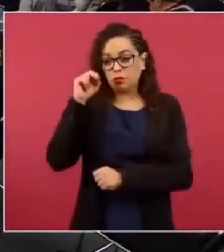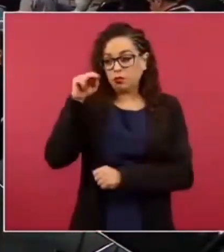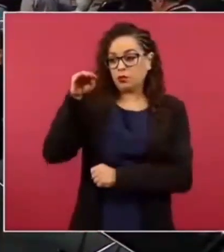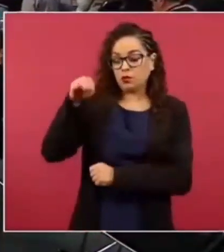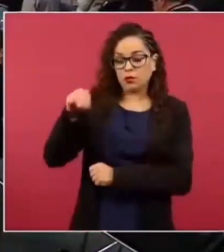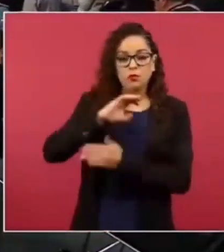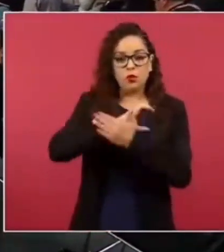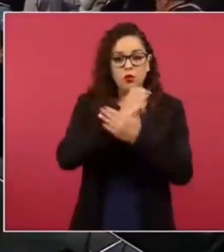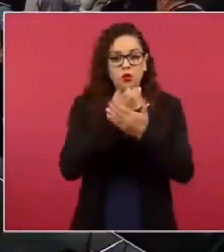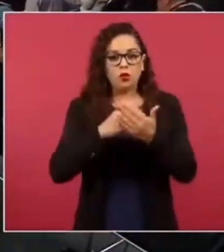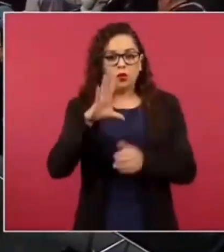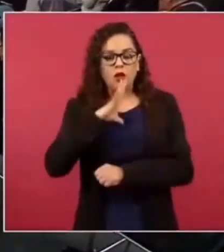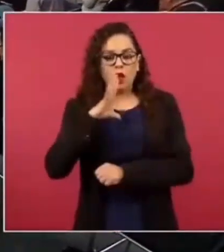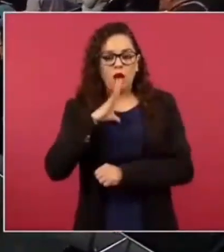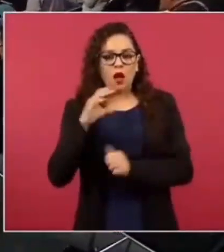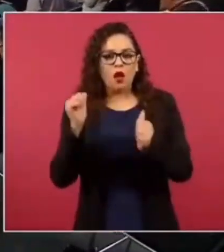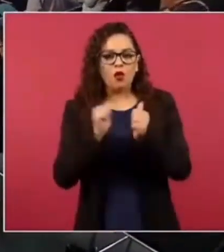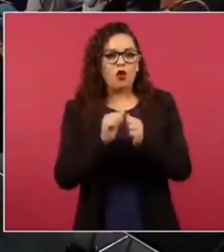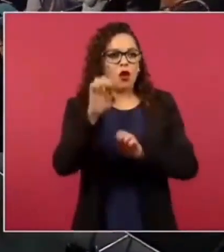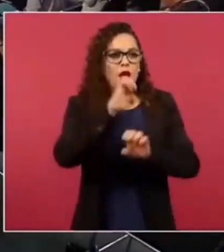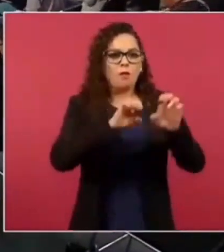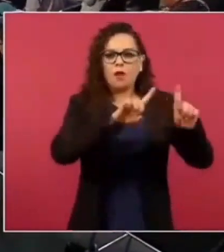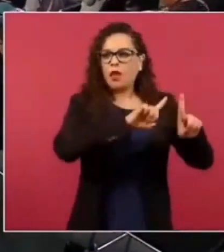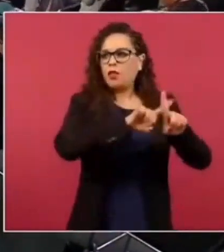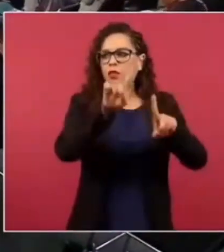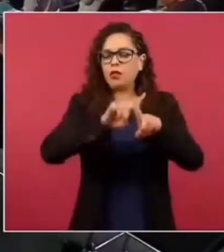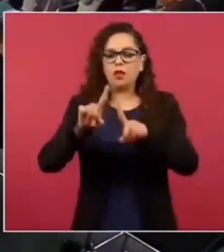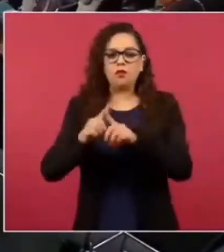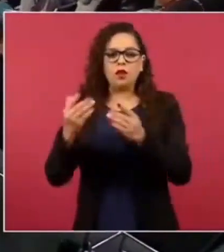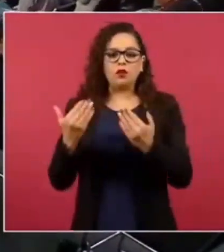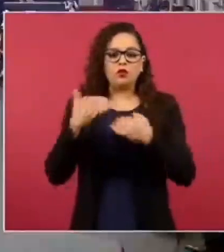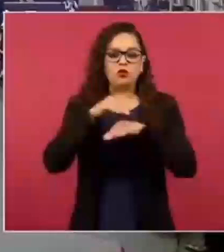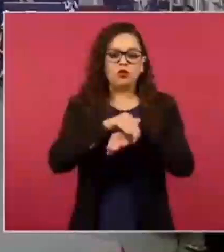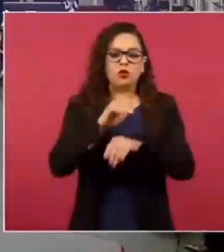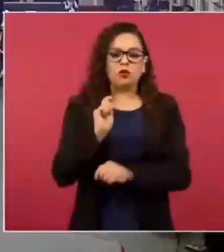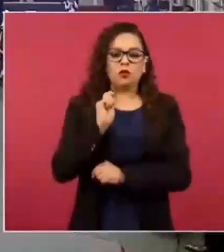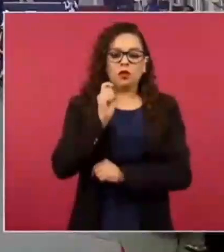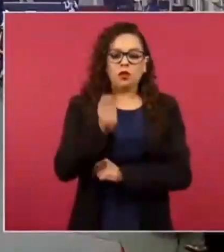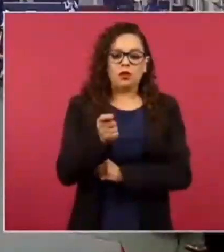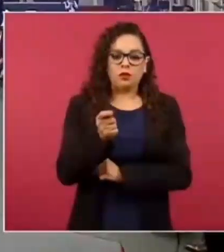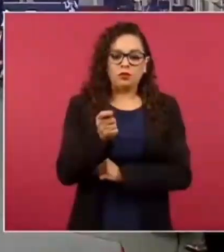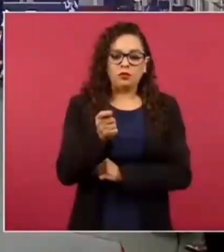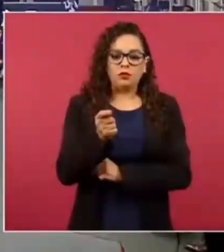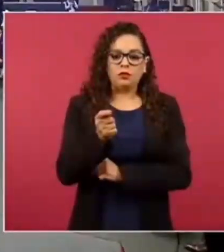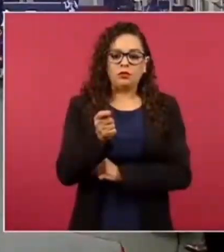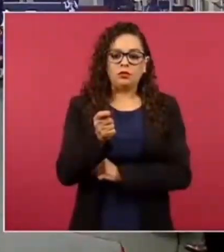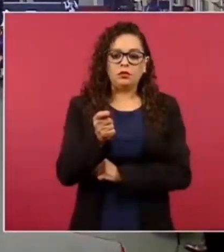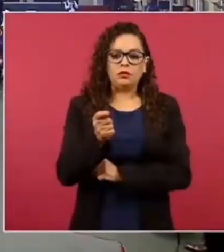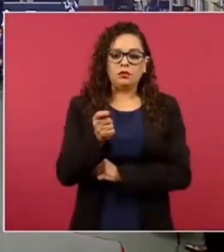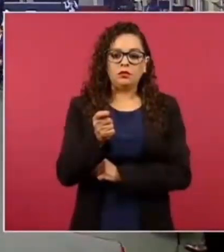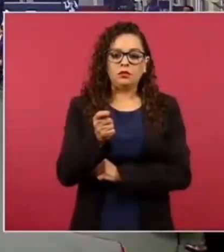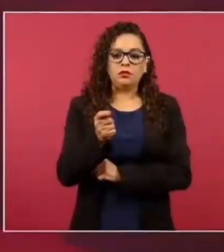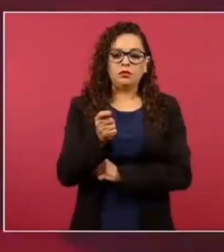Migración con diferentes empresas que se firmaron para temas de rehabilitación en estos centros. Sí, sí, sí, sí, sí, todo,